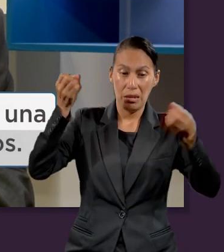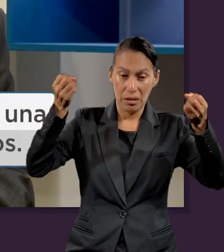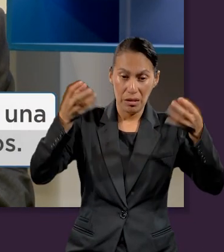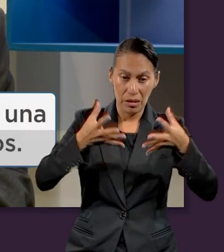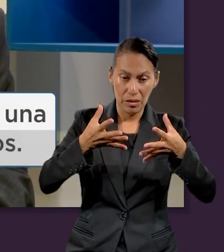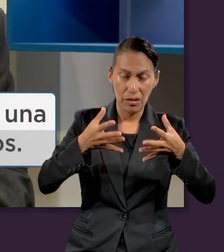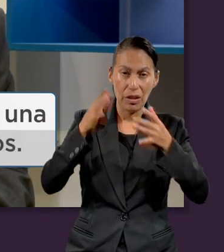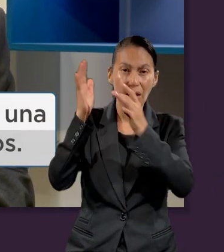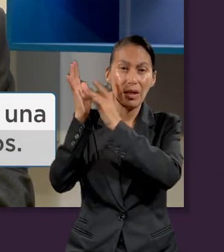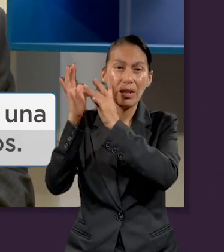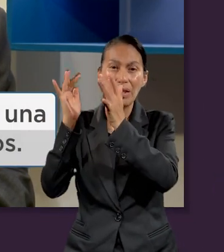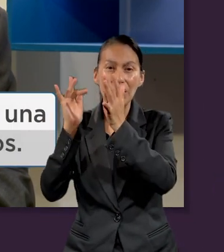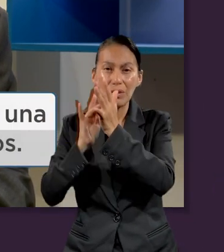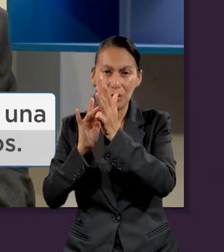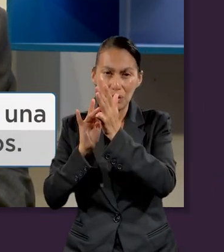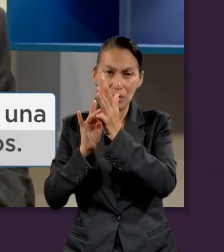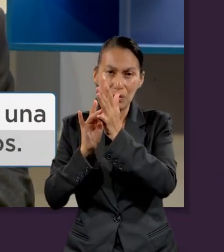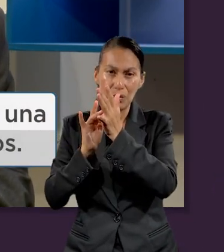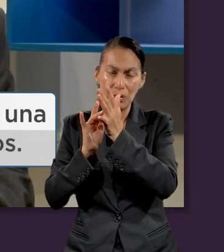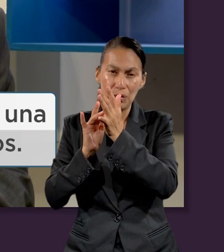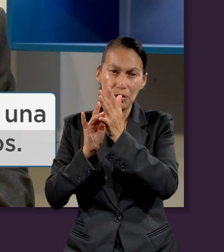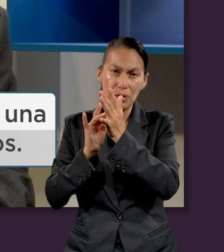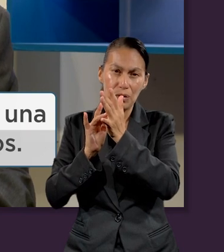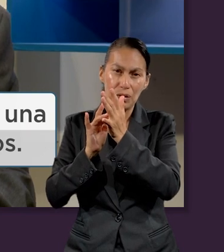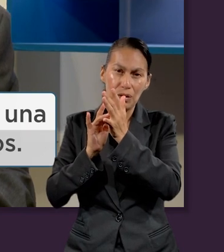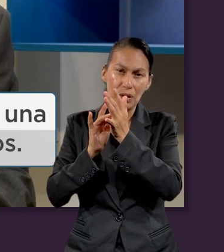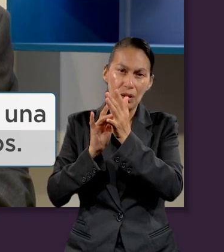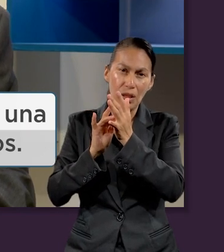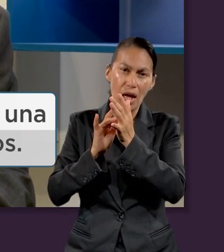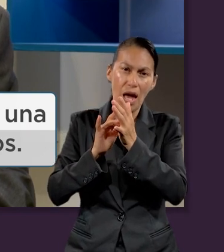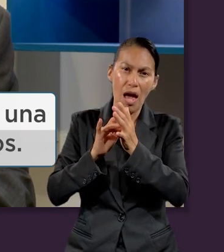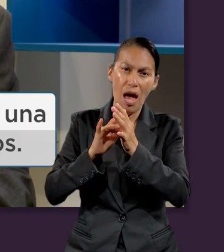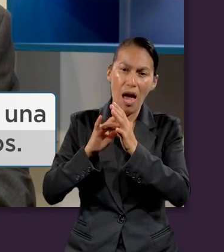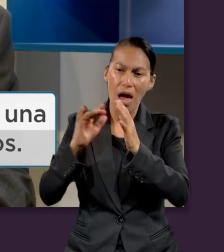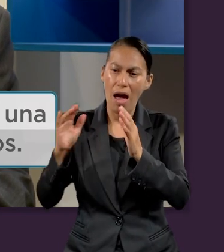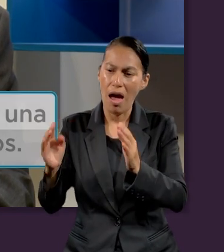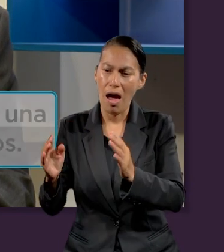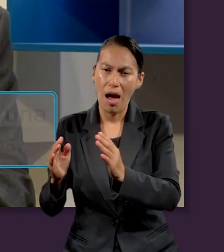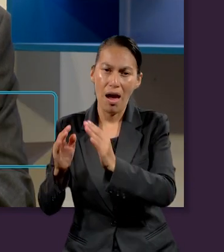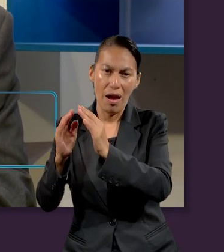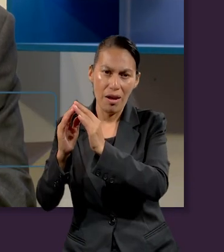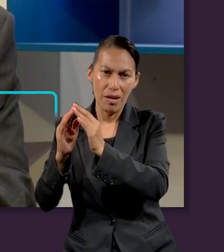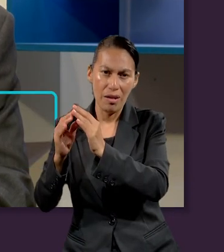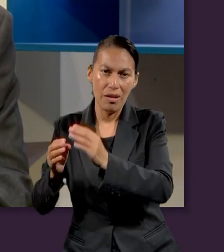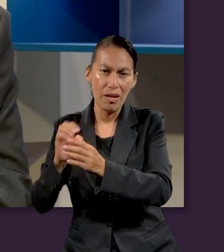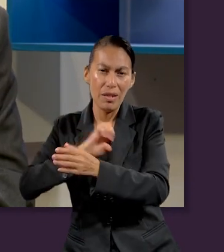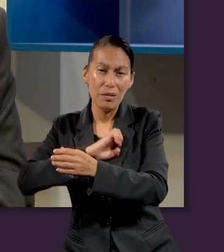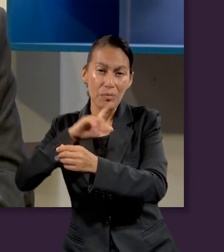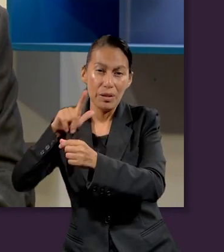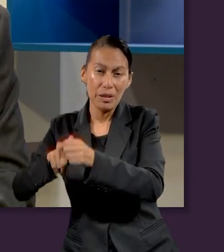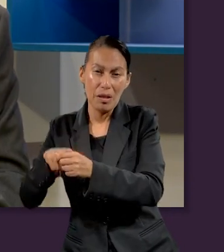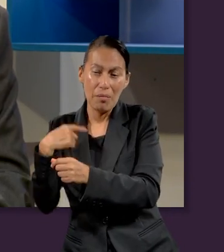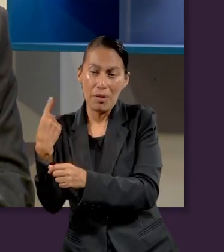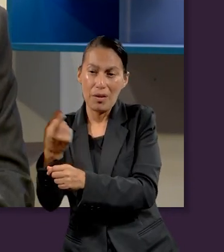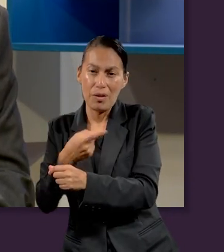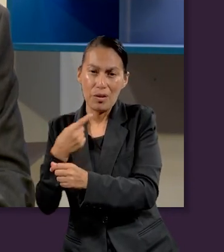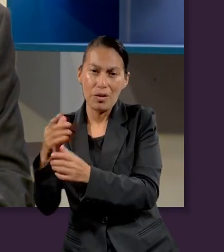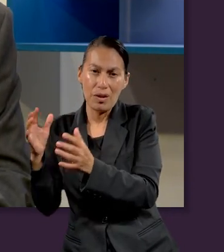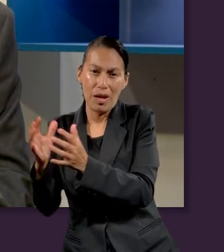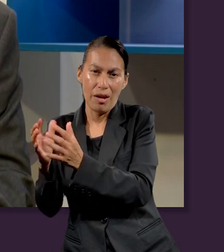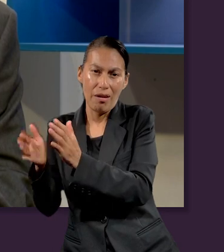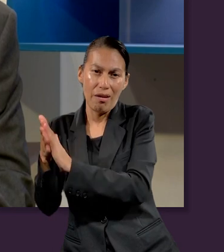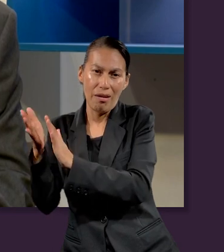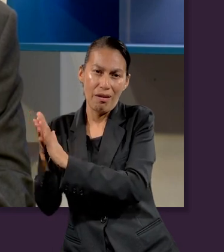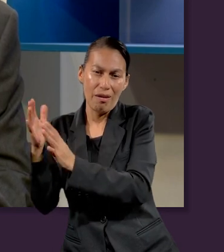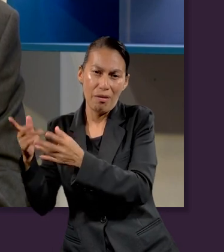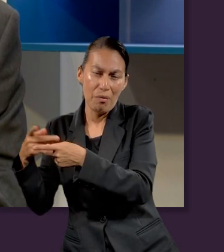Jesús construyó una morada especial para nosotros. Y